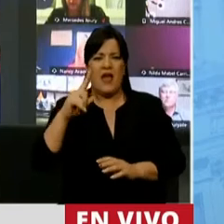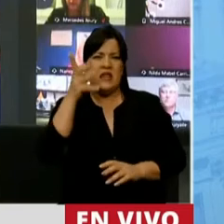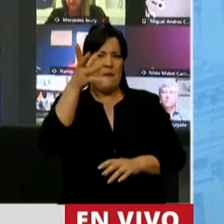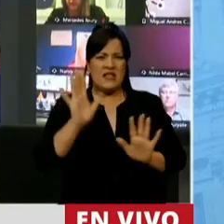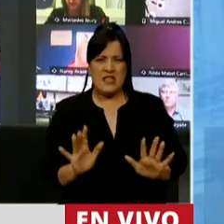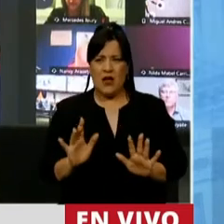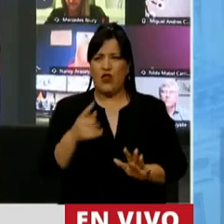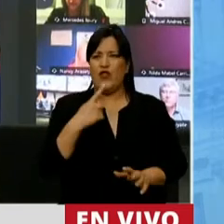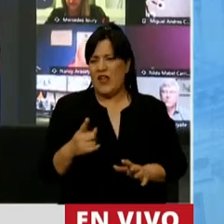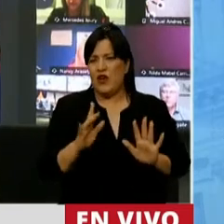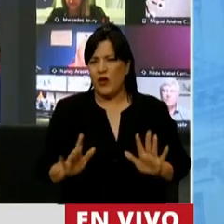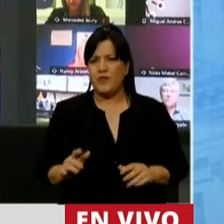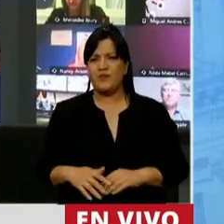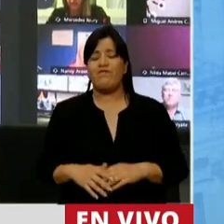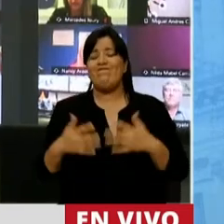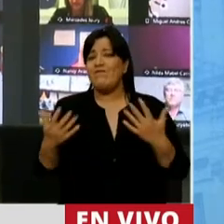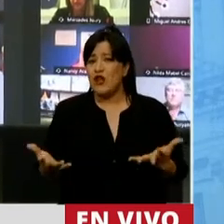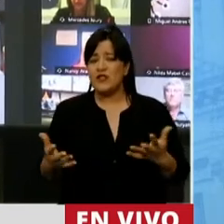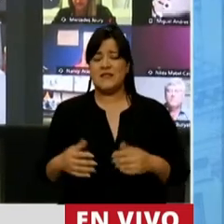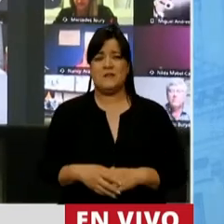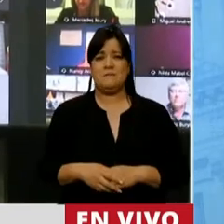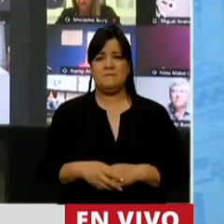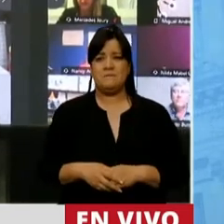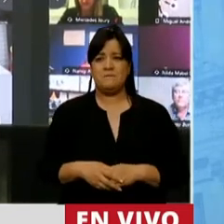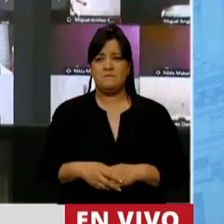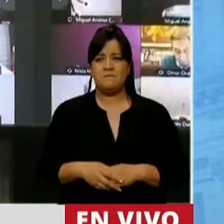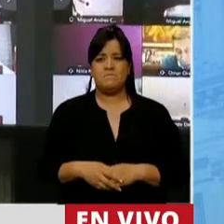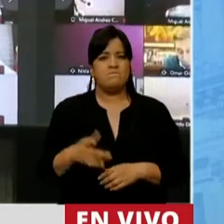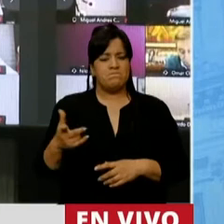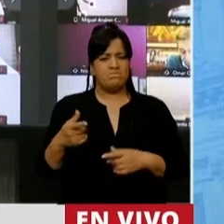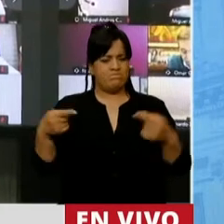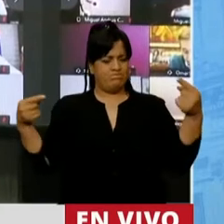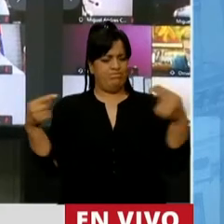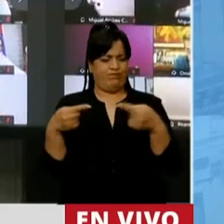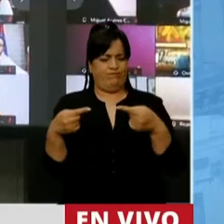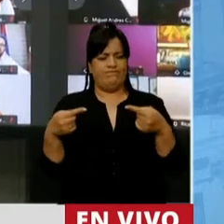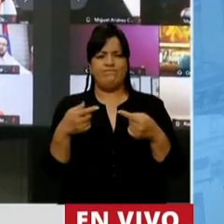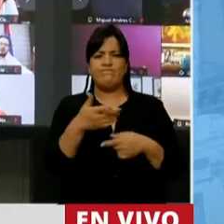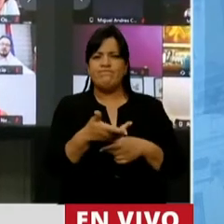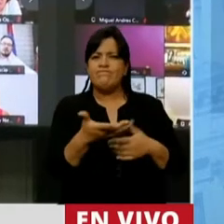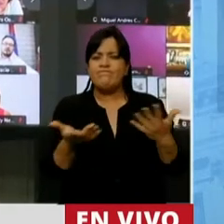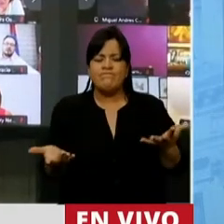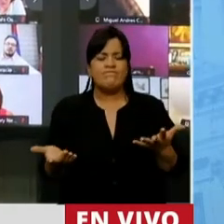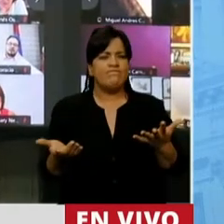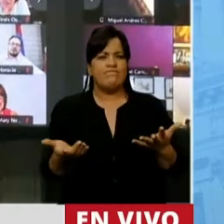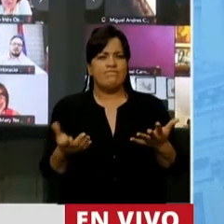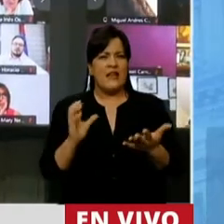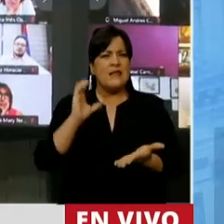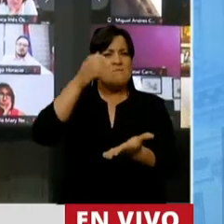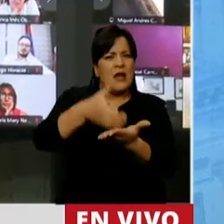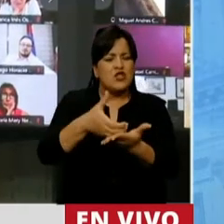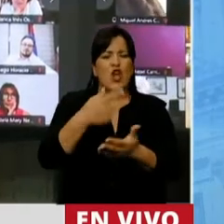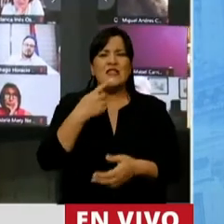de las necesidades de financiamiento. Entonces, señor Presidente, la inconsistencia de la inversión prevista del